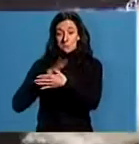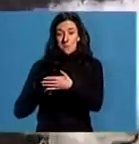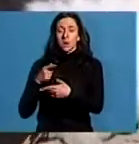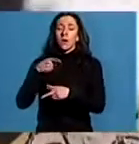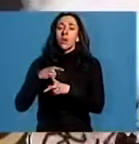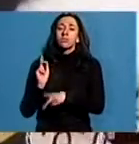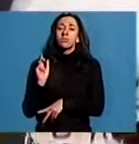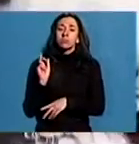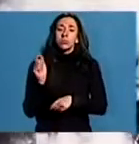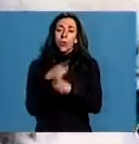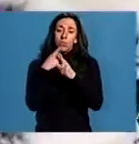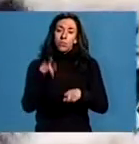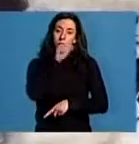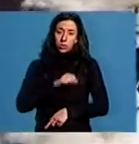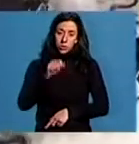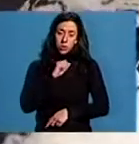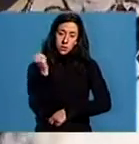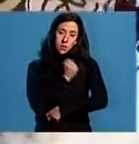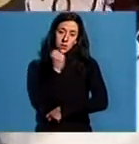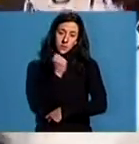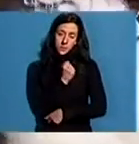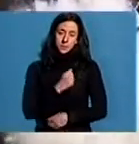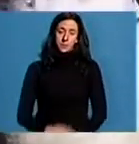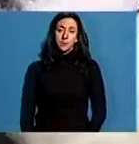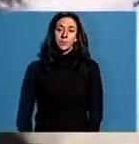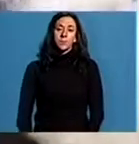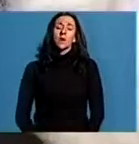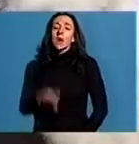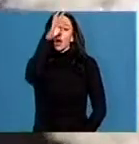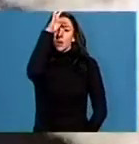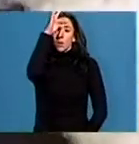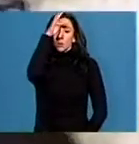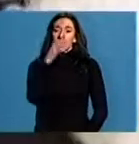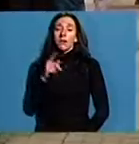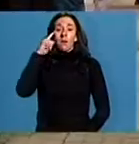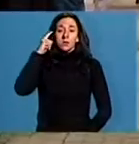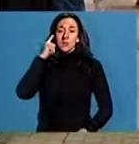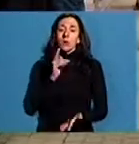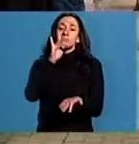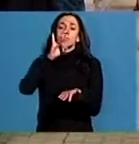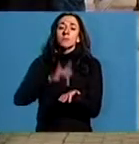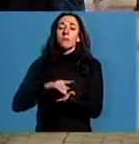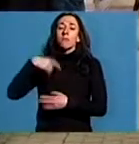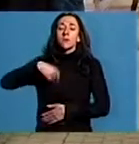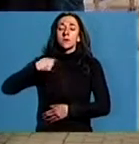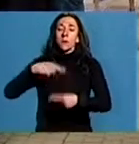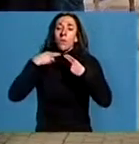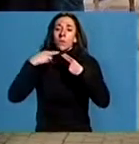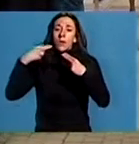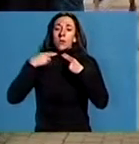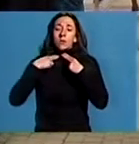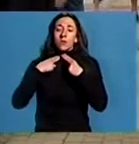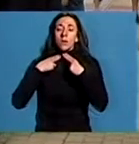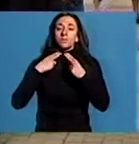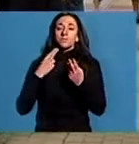concerto de Nadal organizado pola Escola Municipal de Múrxica. E o domingo, en Castro de Rey, o presidente da Deputación, José